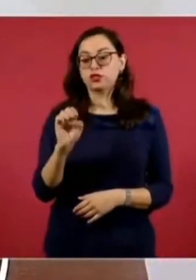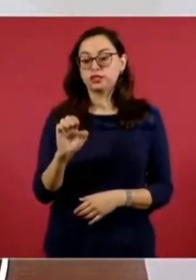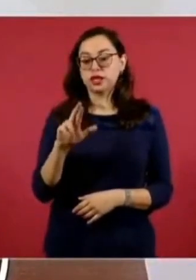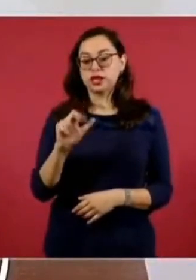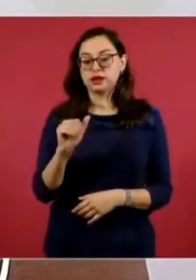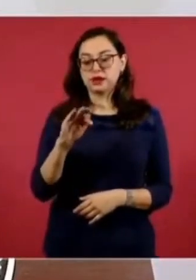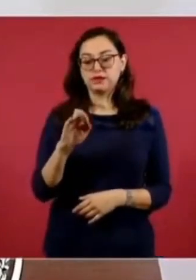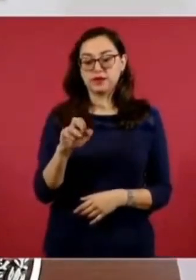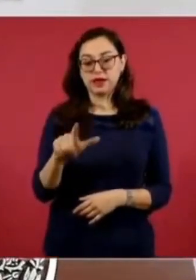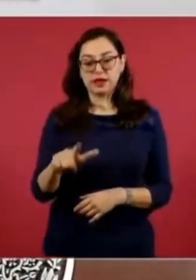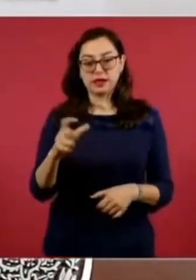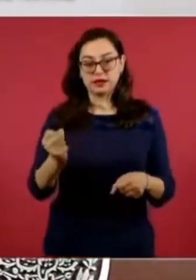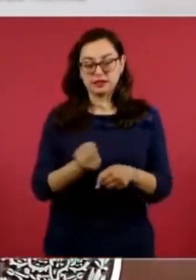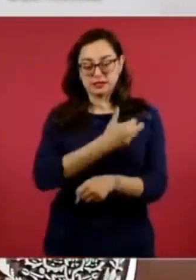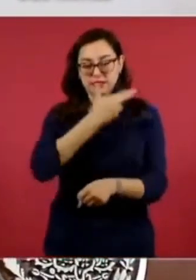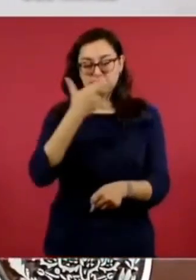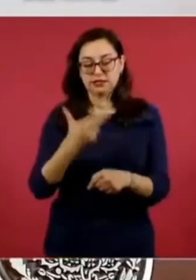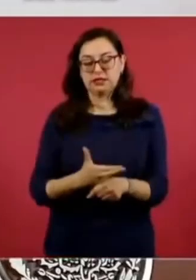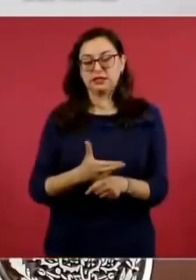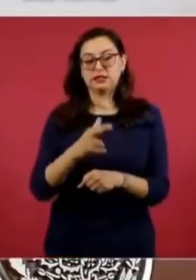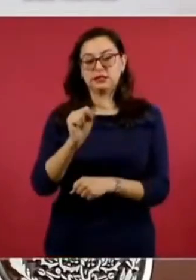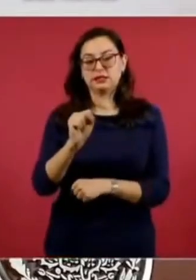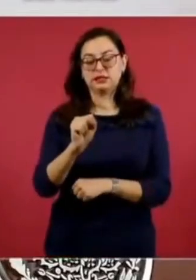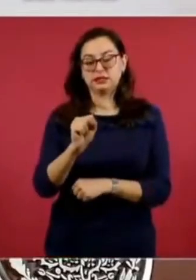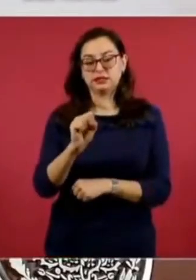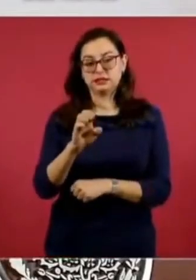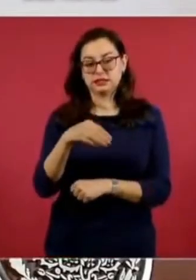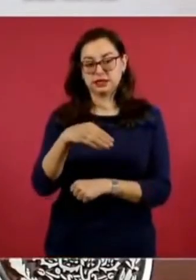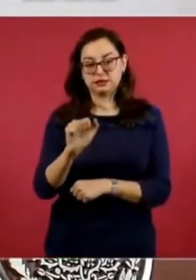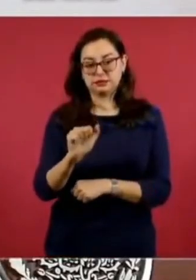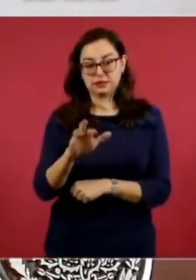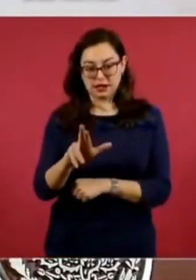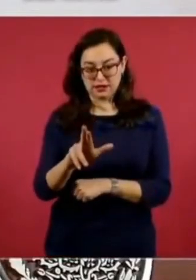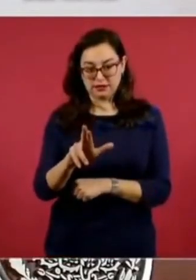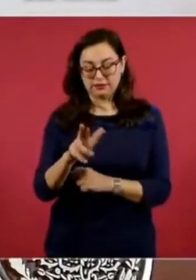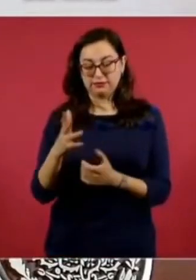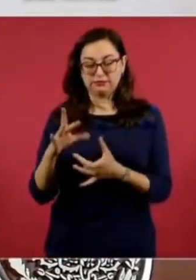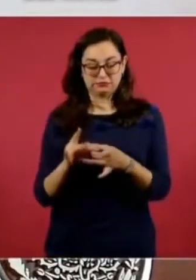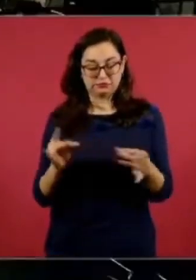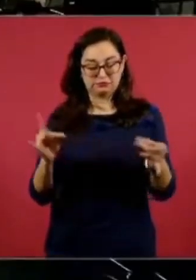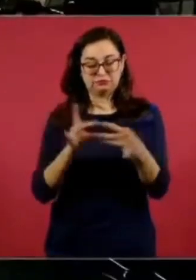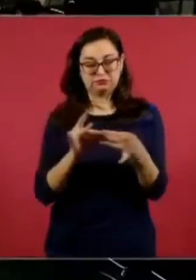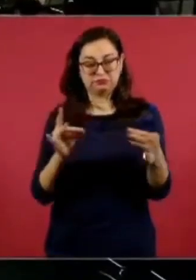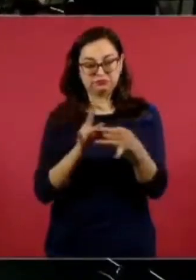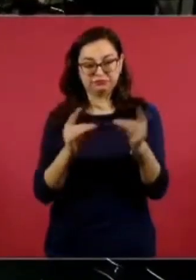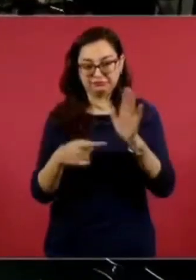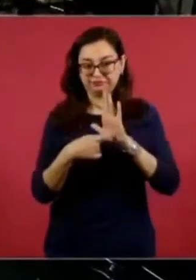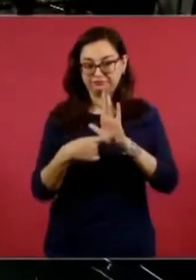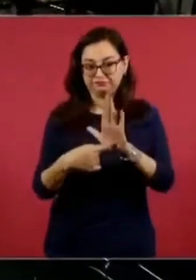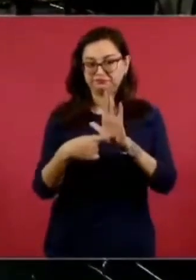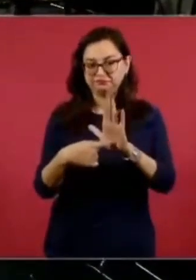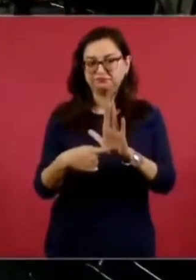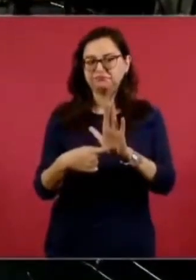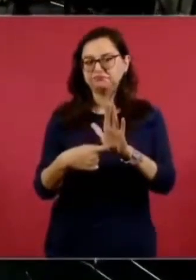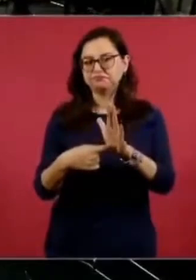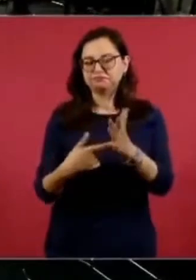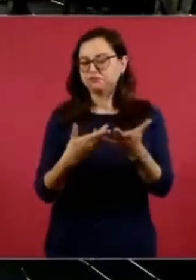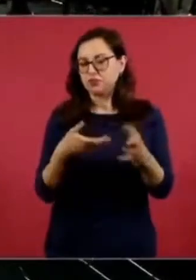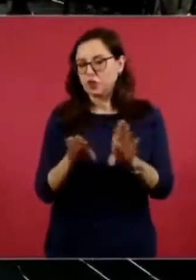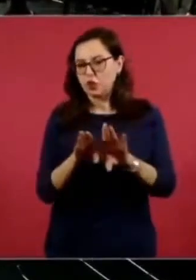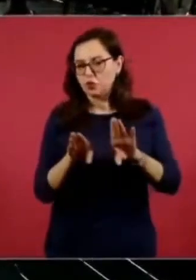Ojeda Durán, secretario de Marina, nos exponga sobre